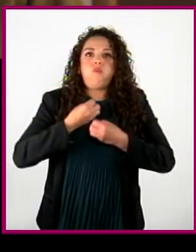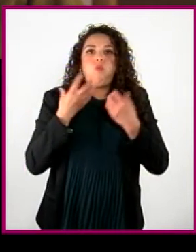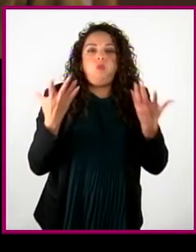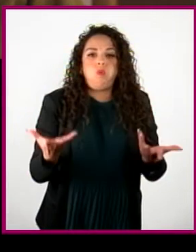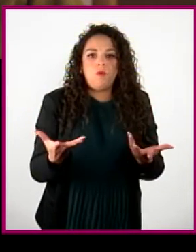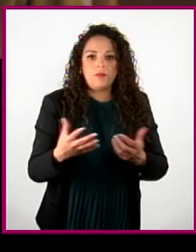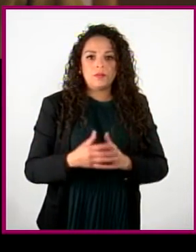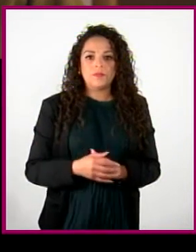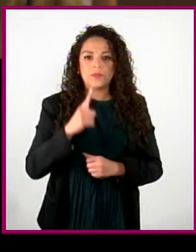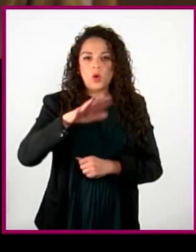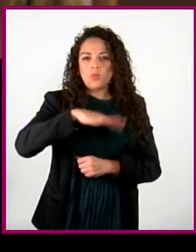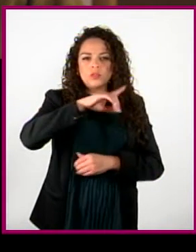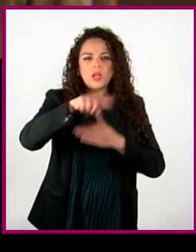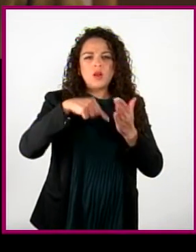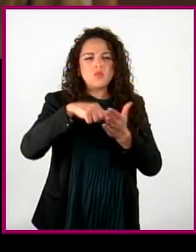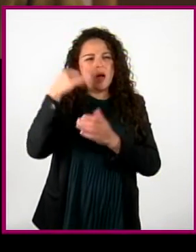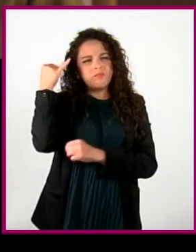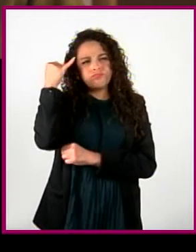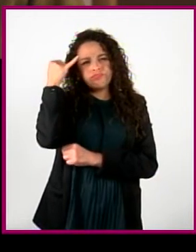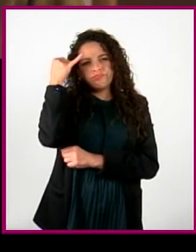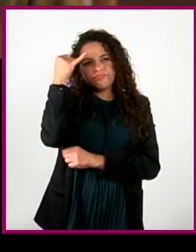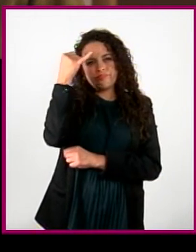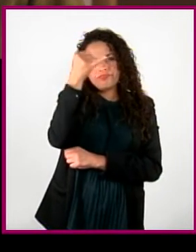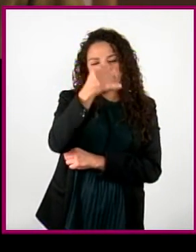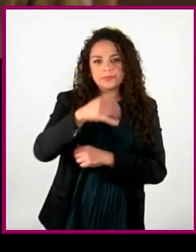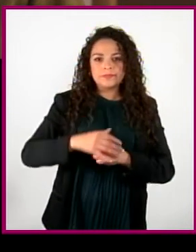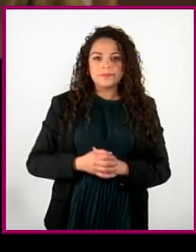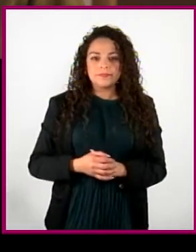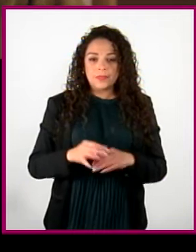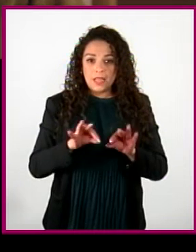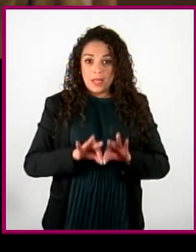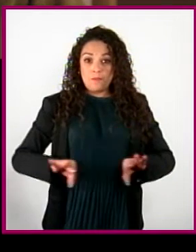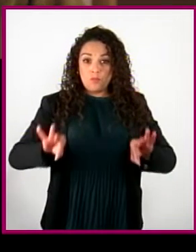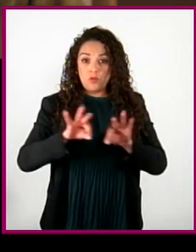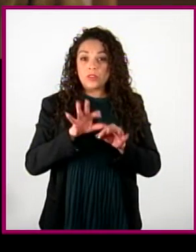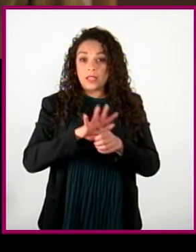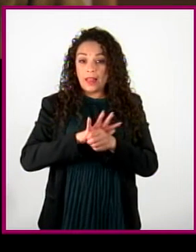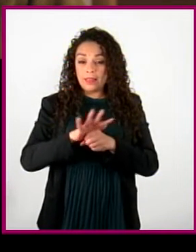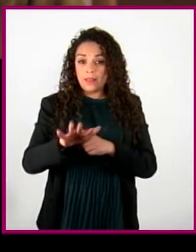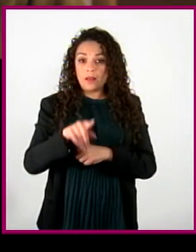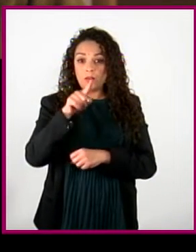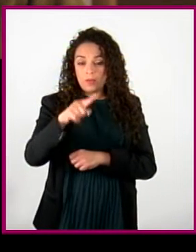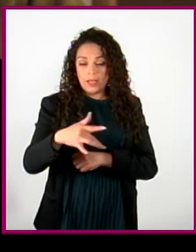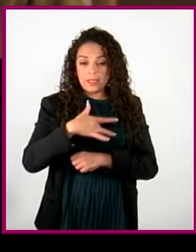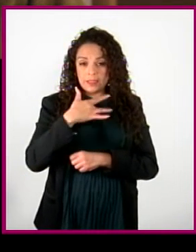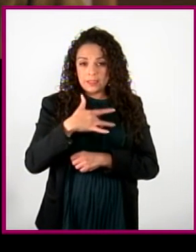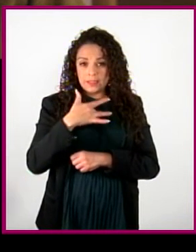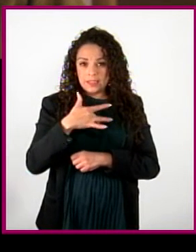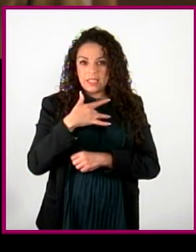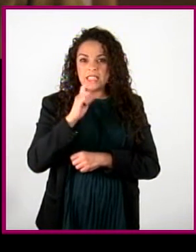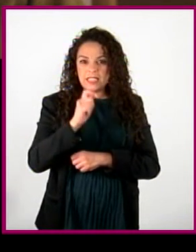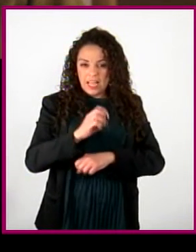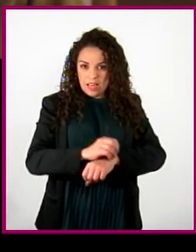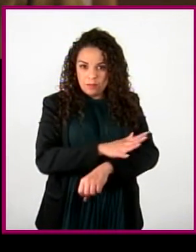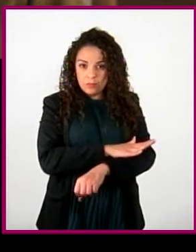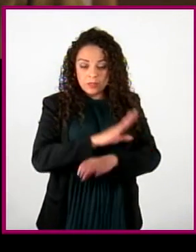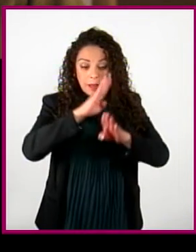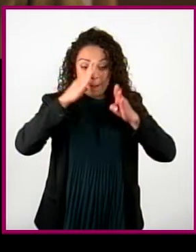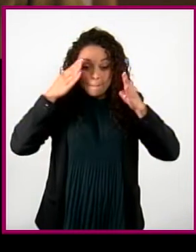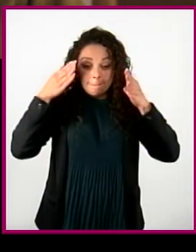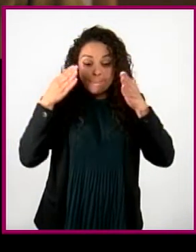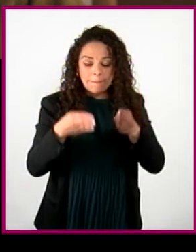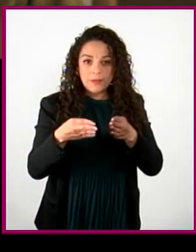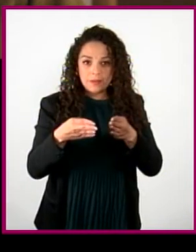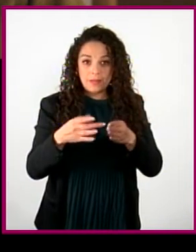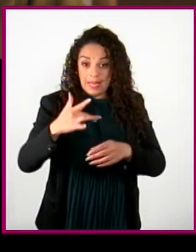Busca un lugar apartado y recuerda que la clave está en centrar tu atención en las sensaciones de la emoción, no en la emoción